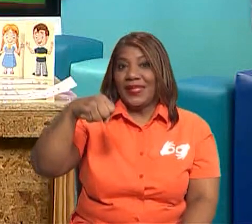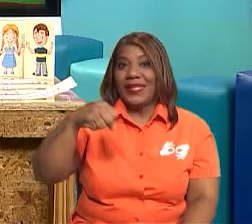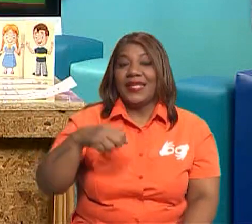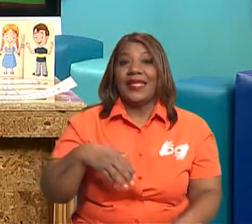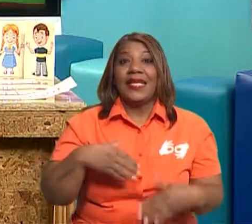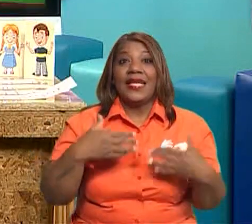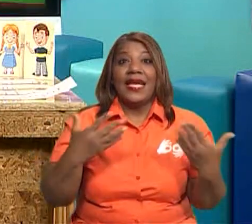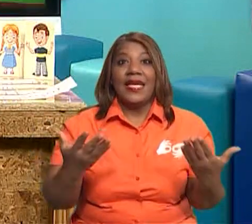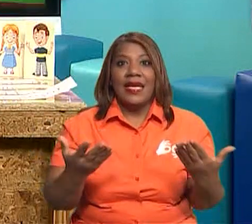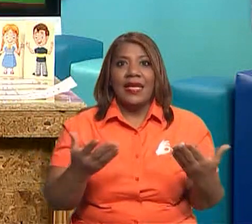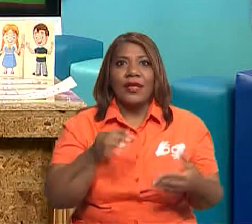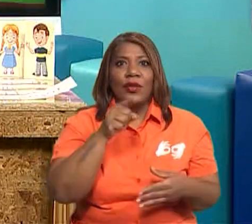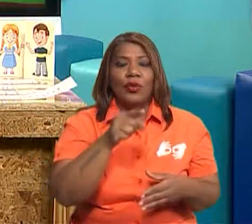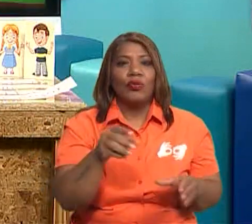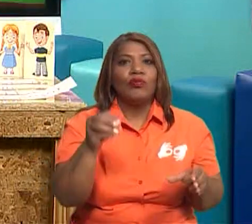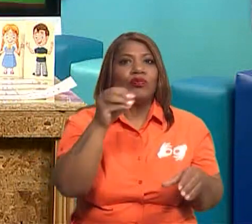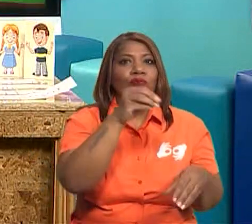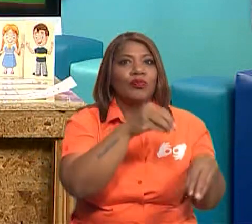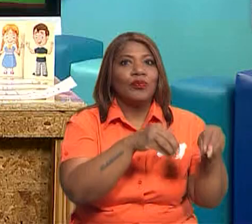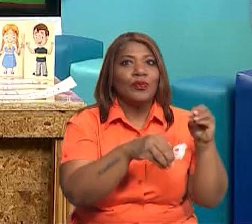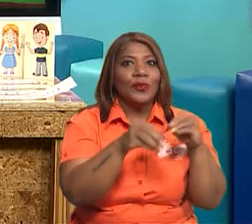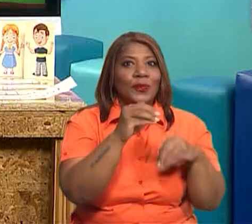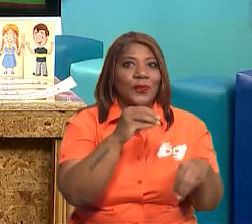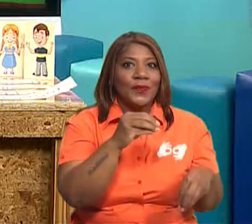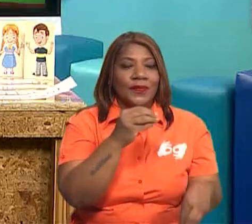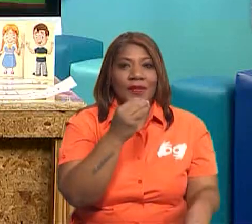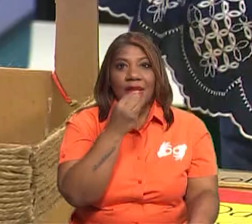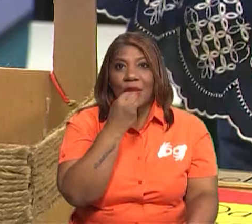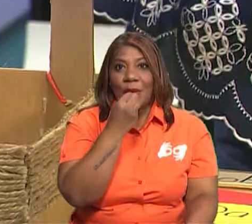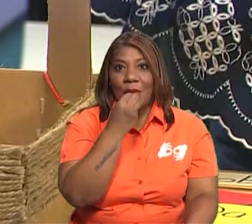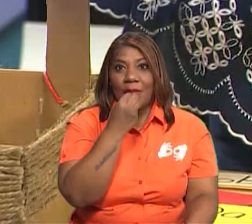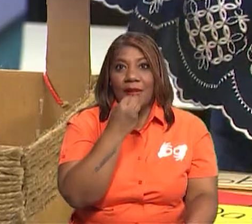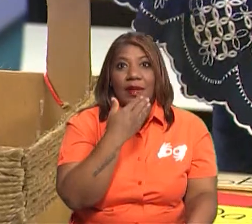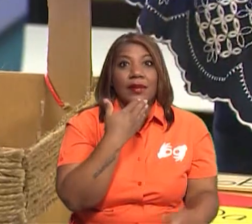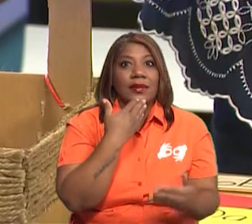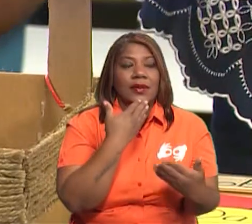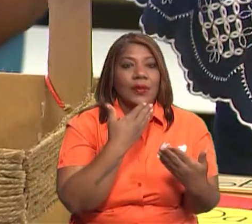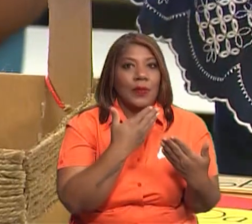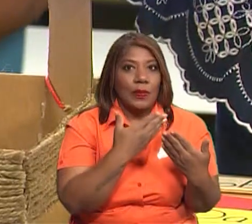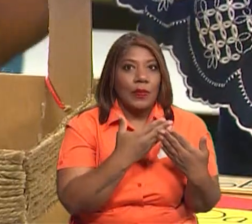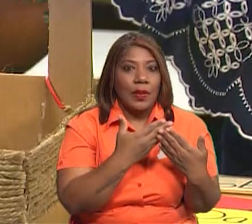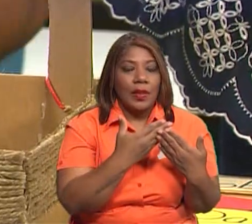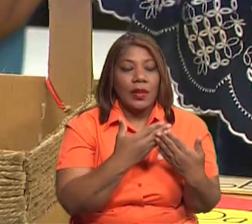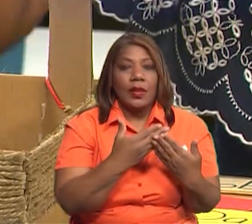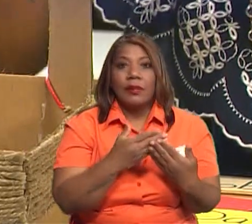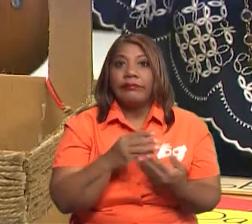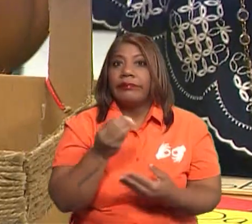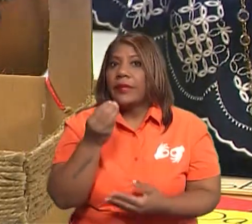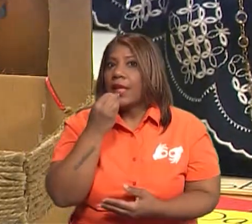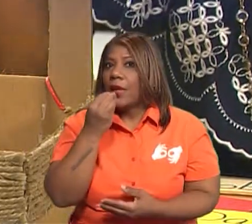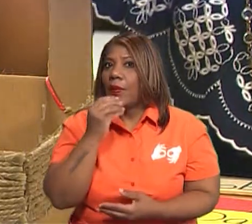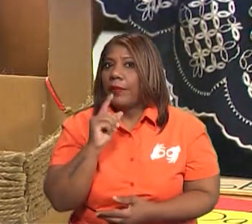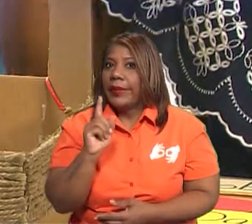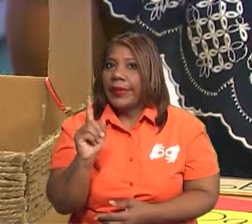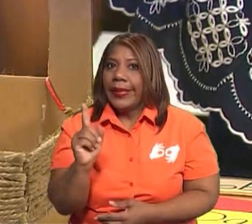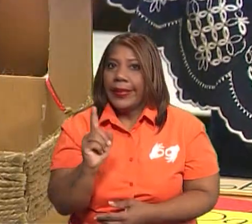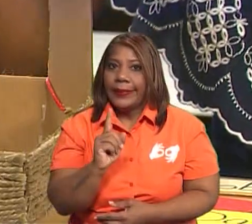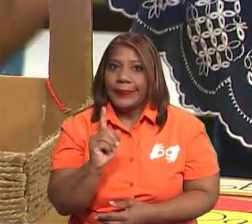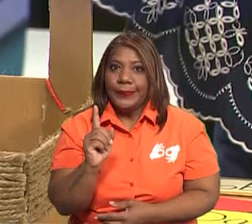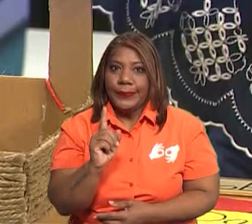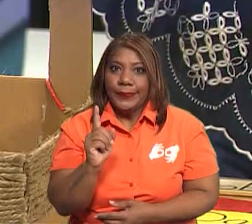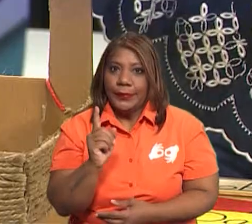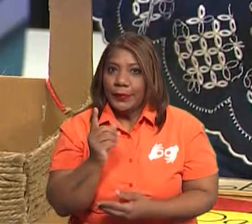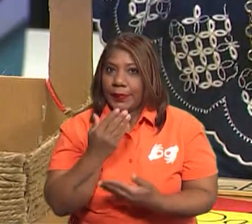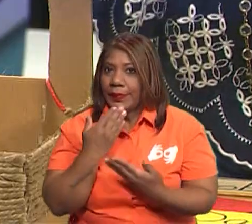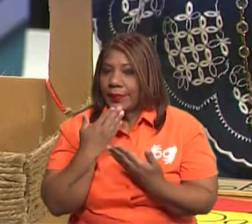ver qué alimentos tenemos aquí, qué alimentos son saludables y qué alimentos no serían tan saludables para nuestro